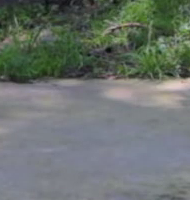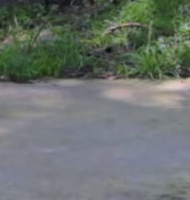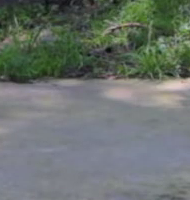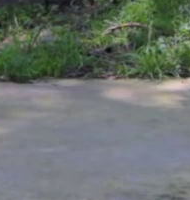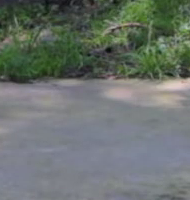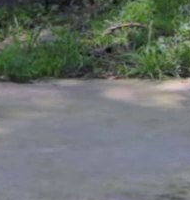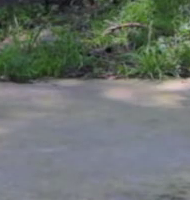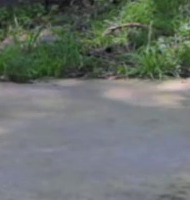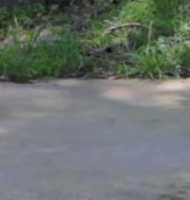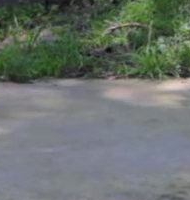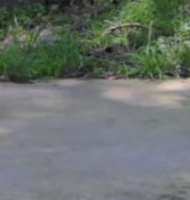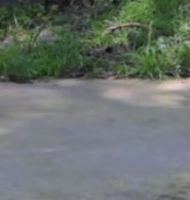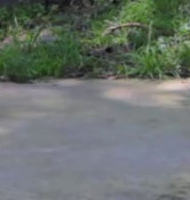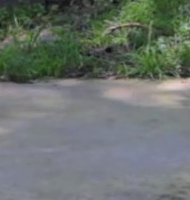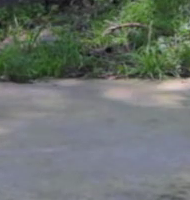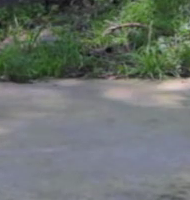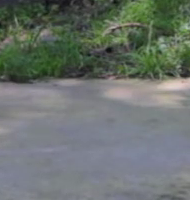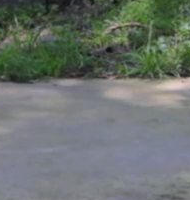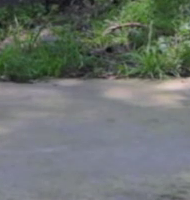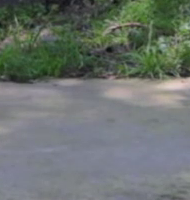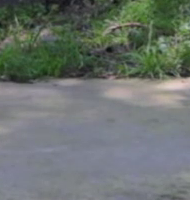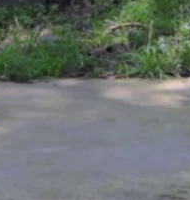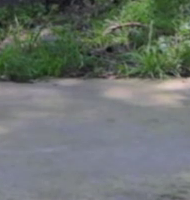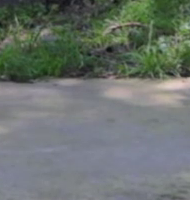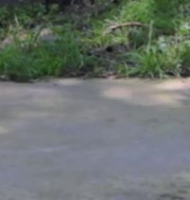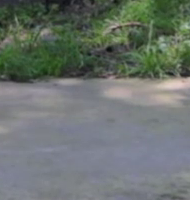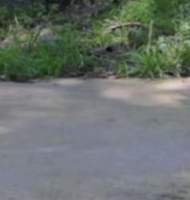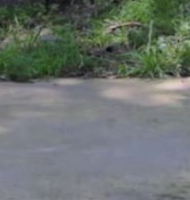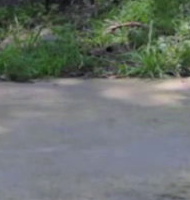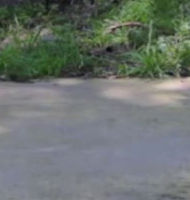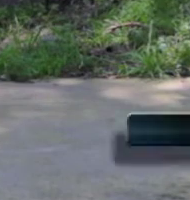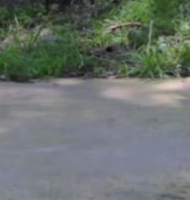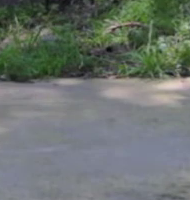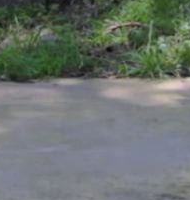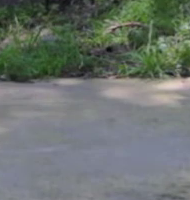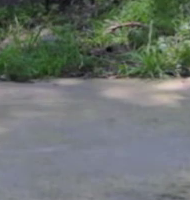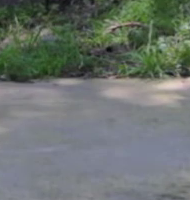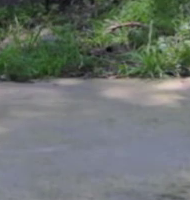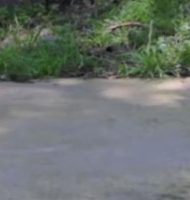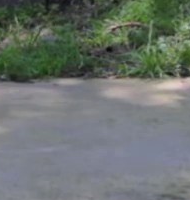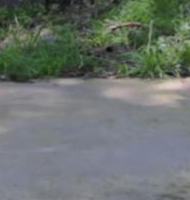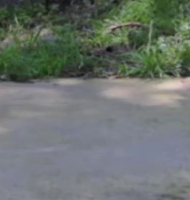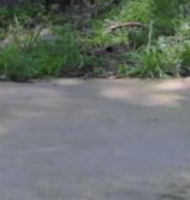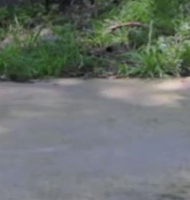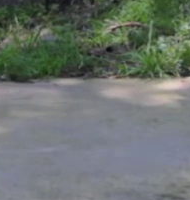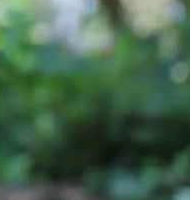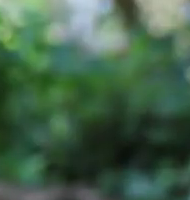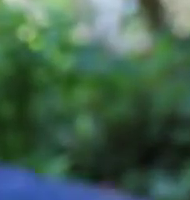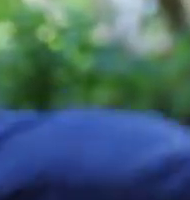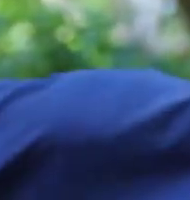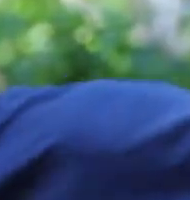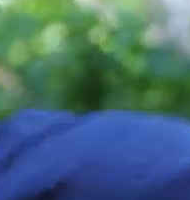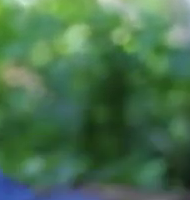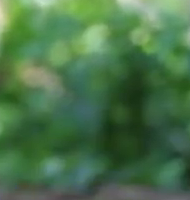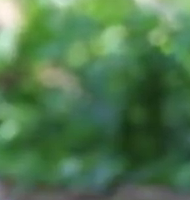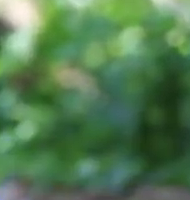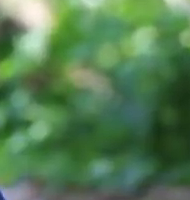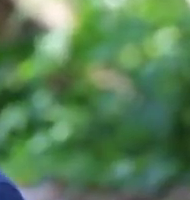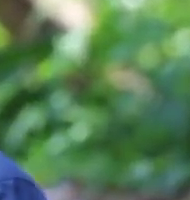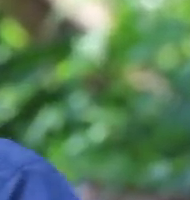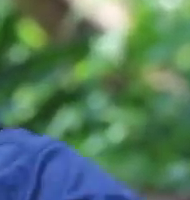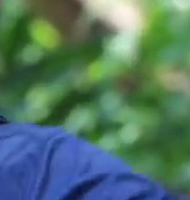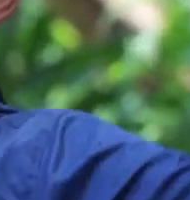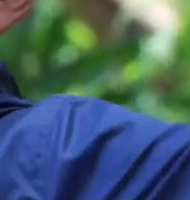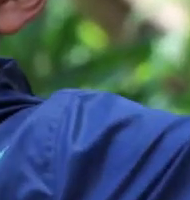Exacto. Ahí. Con fuerza. Respiramos. Bajamos. Arriba, abajo. Arriba,